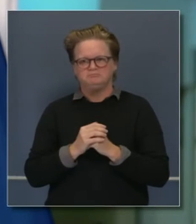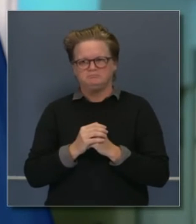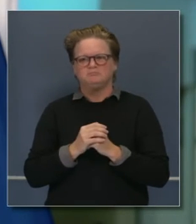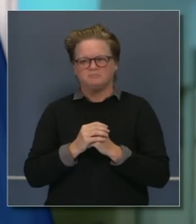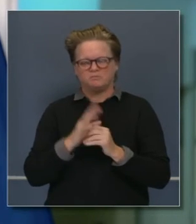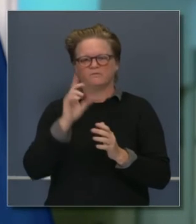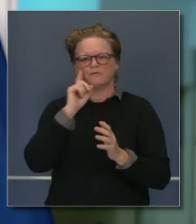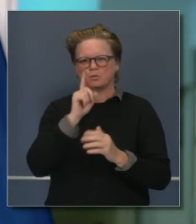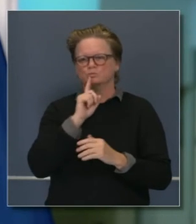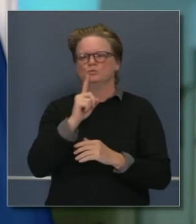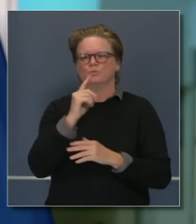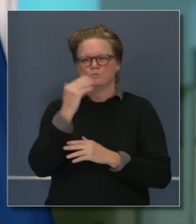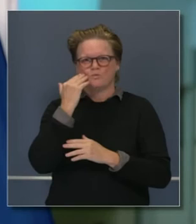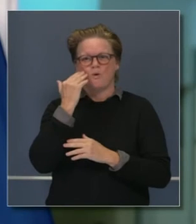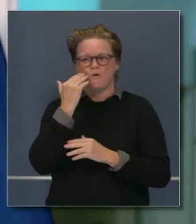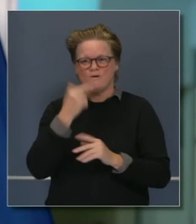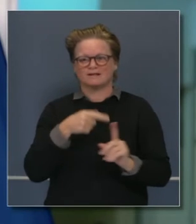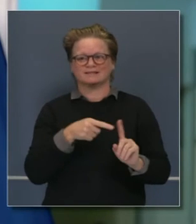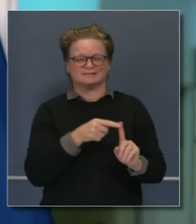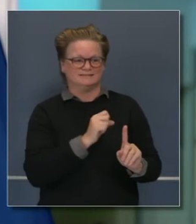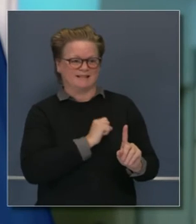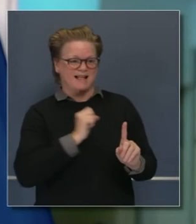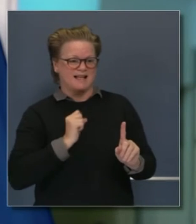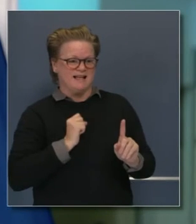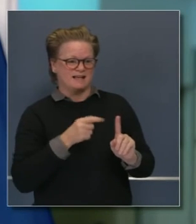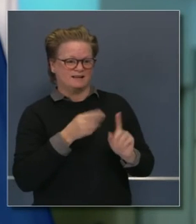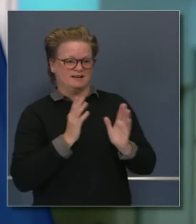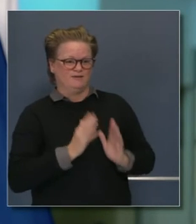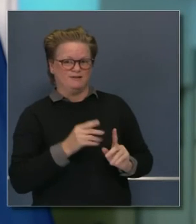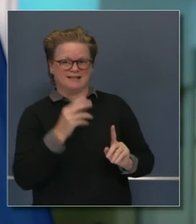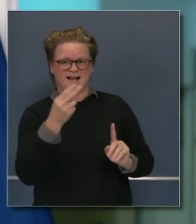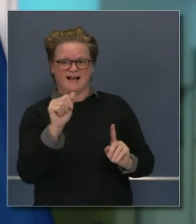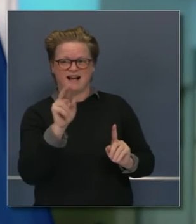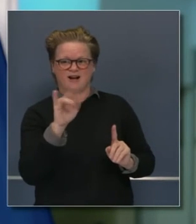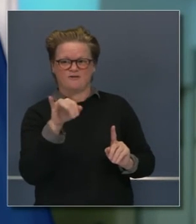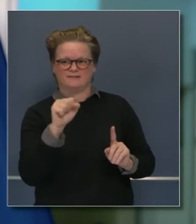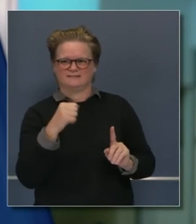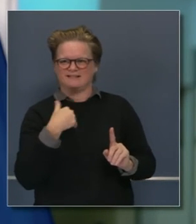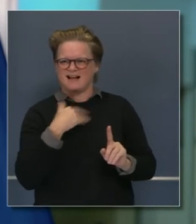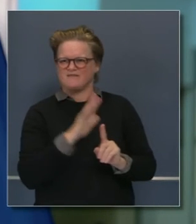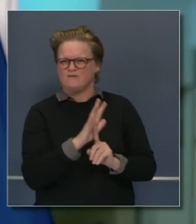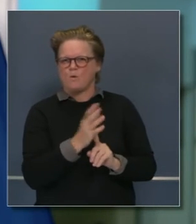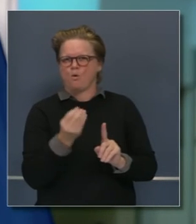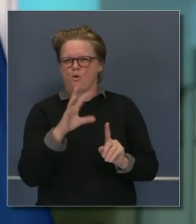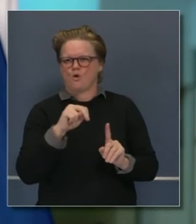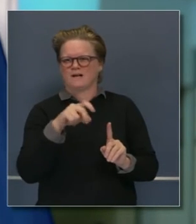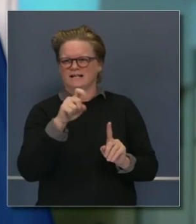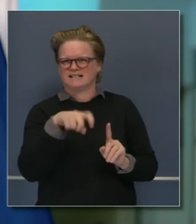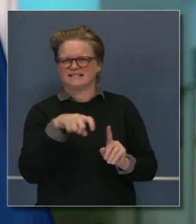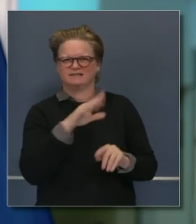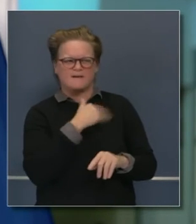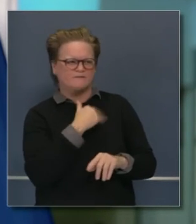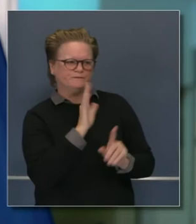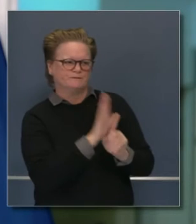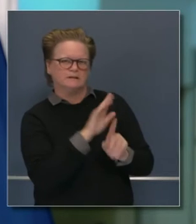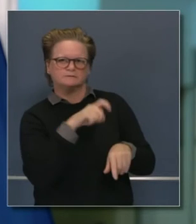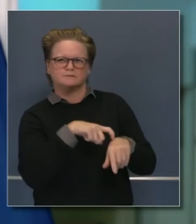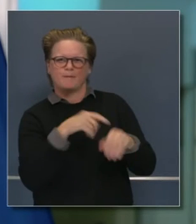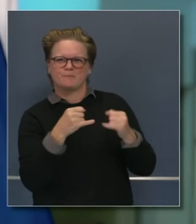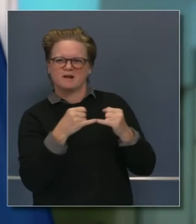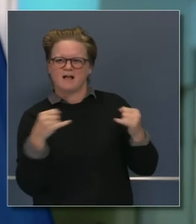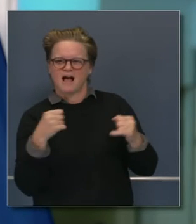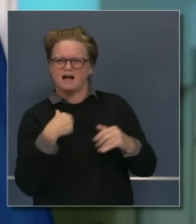la posición de la vicepresidente electa Kamala Harris.